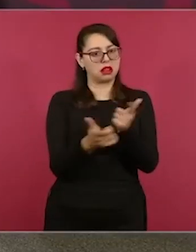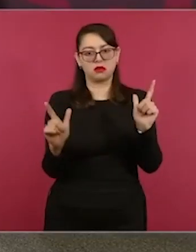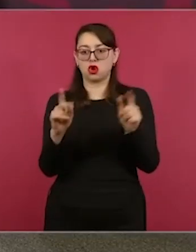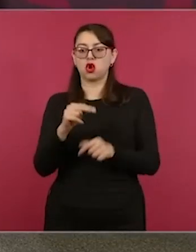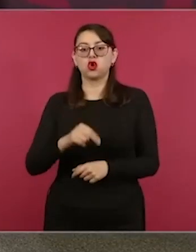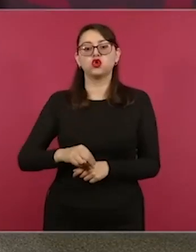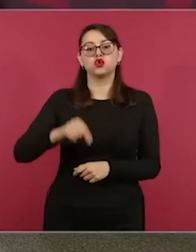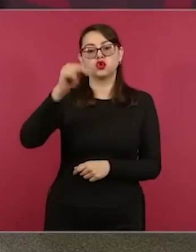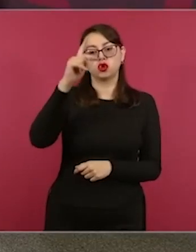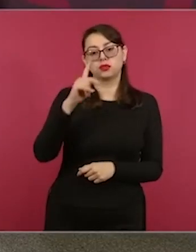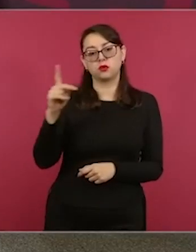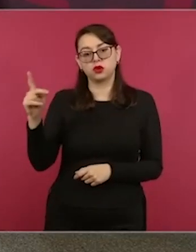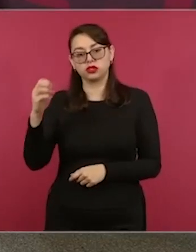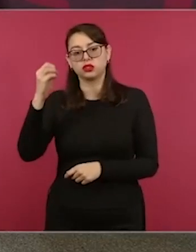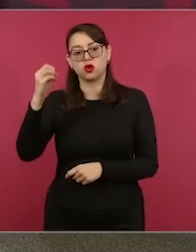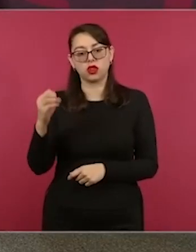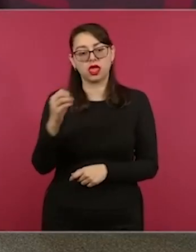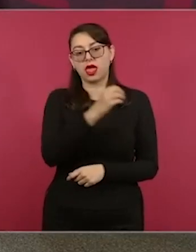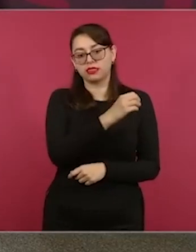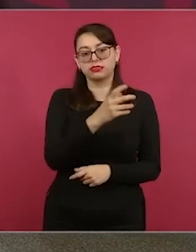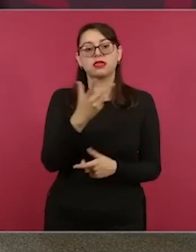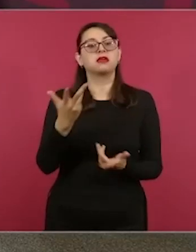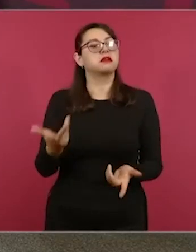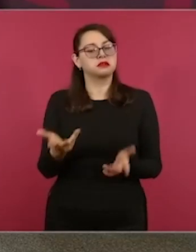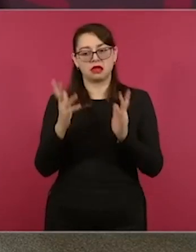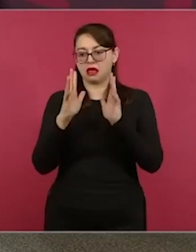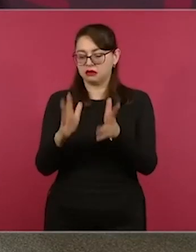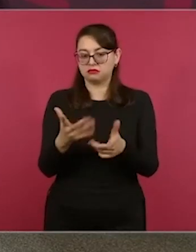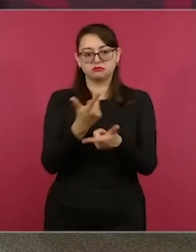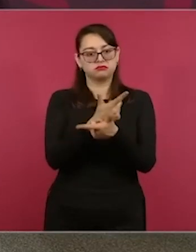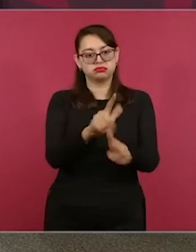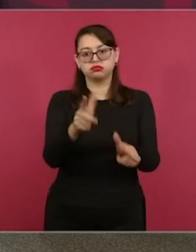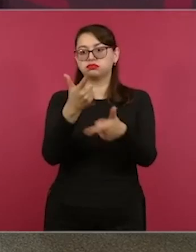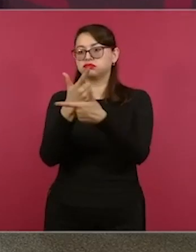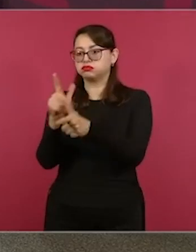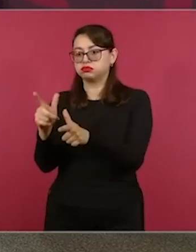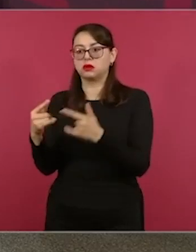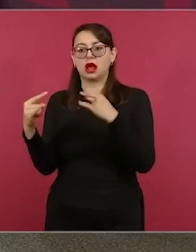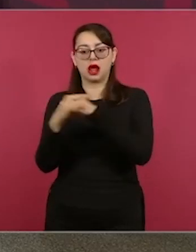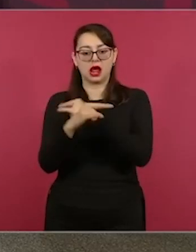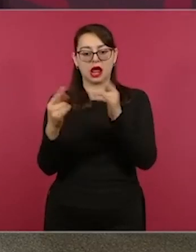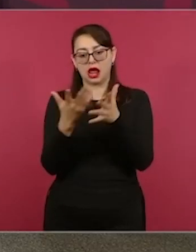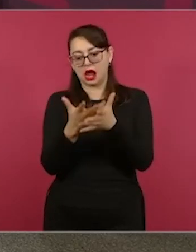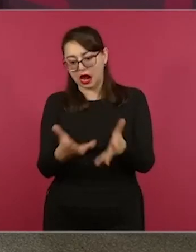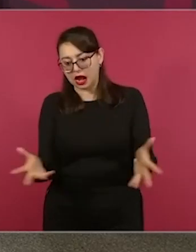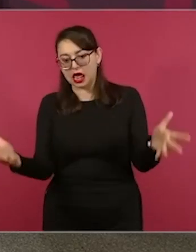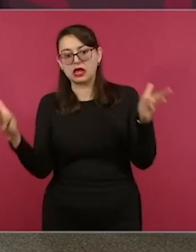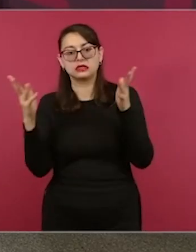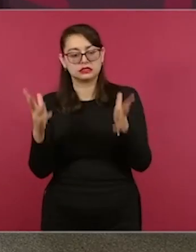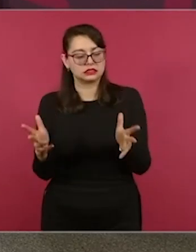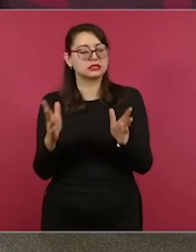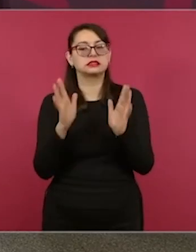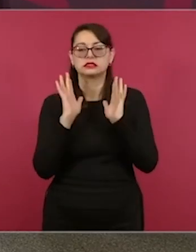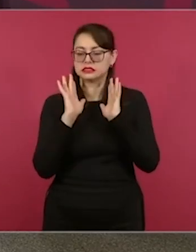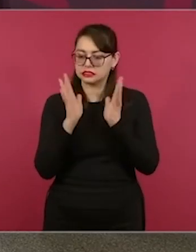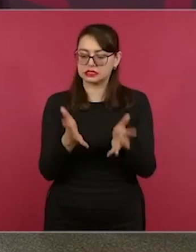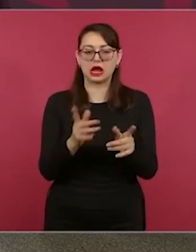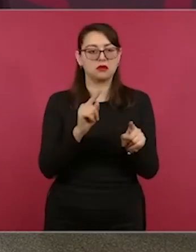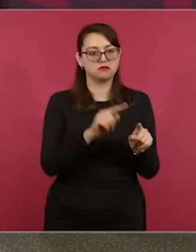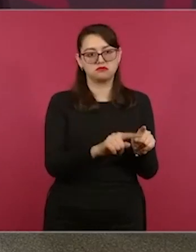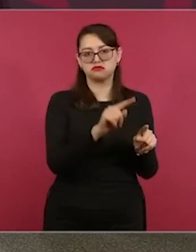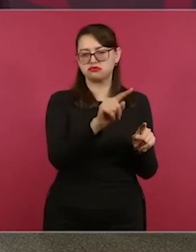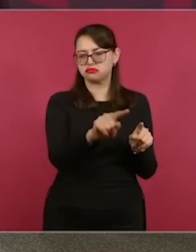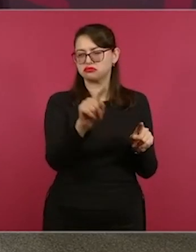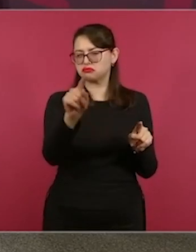poniente, oriente, las avenidas, como ayer comentaba, de la escénica, Metlapil, Bulepar de las Naciones, Puerto Marqués,